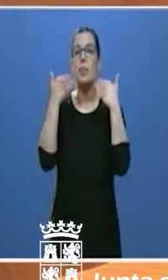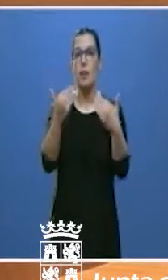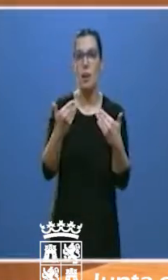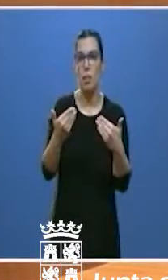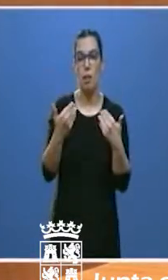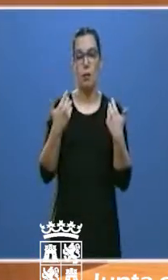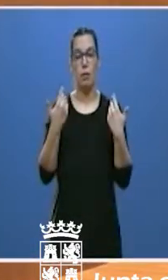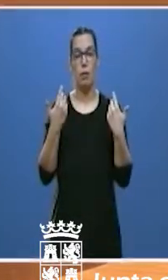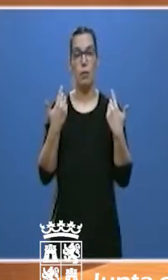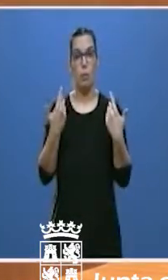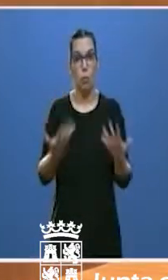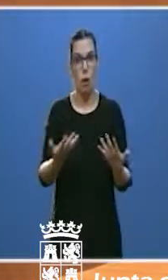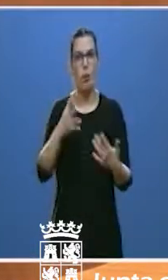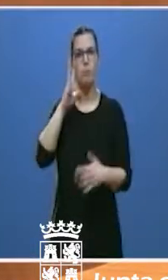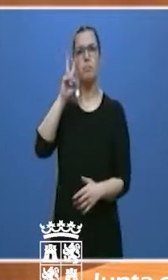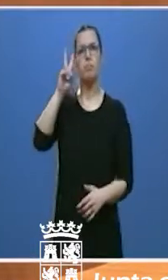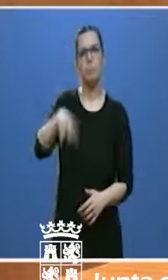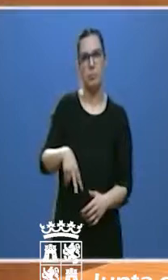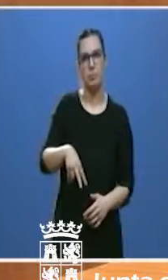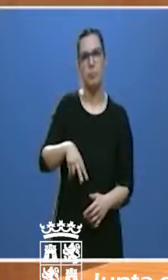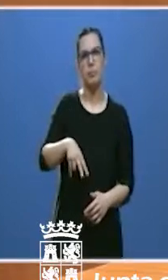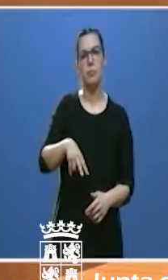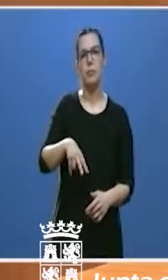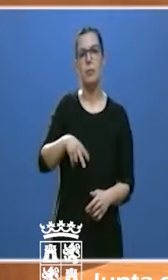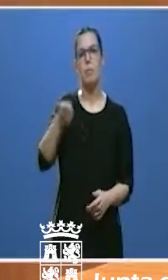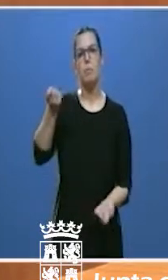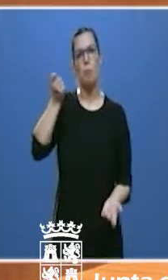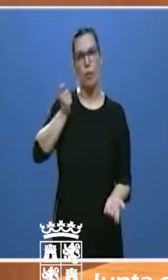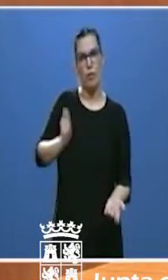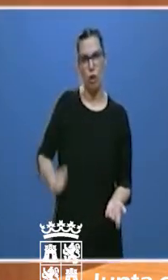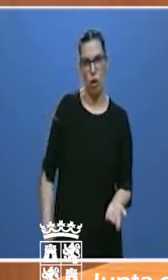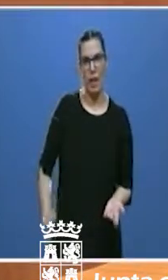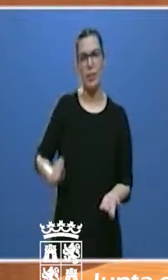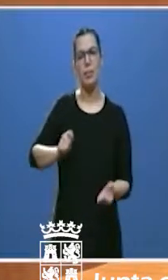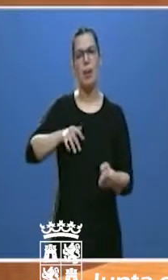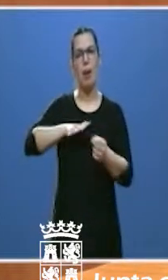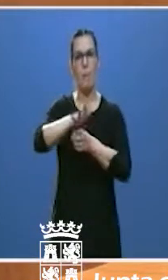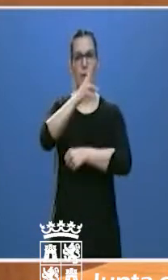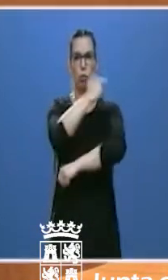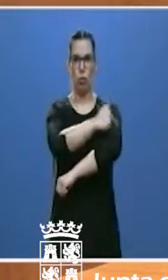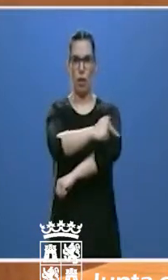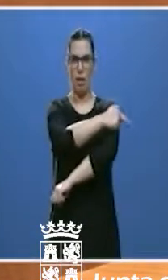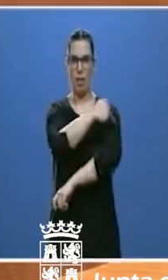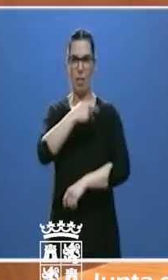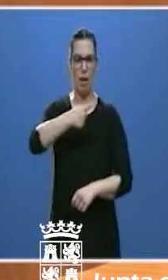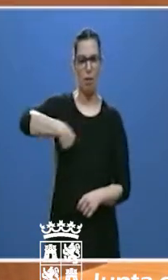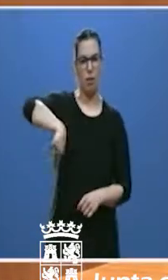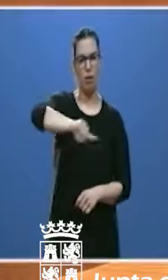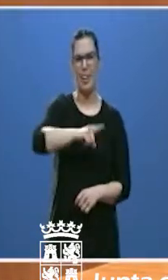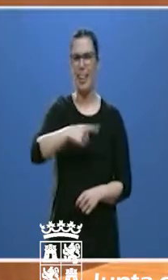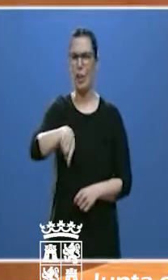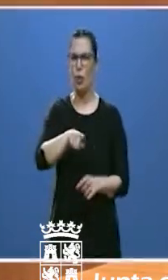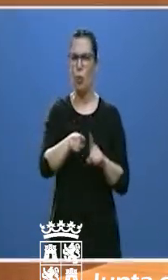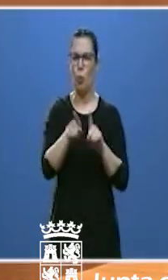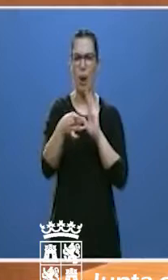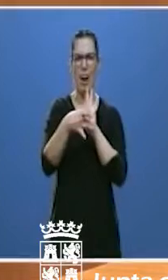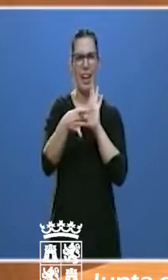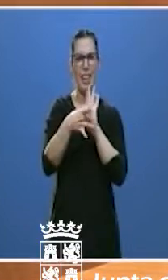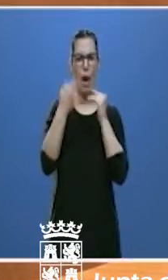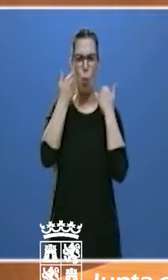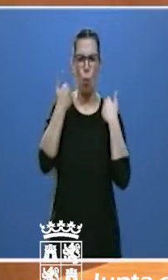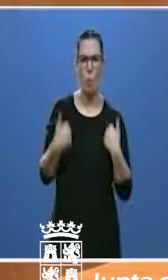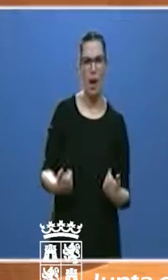reconocimiento al entregado servicio del personal de nuestra sanidad cuya talla humana y